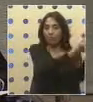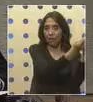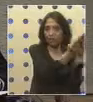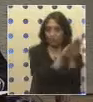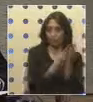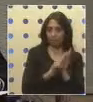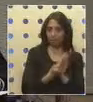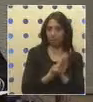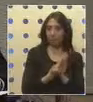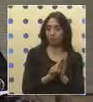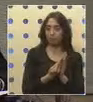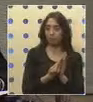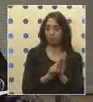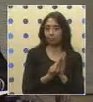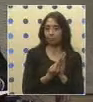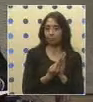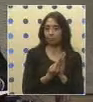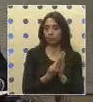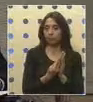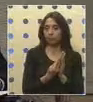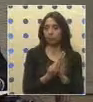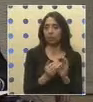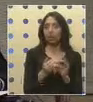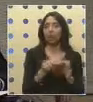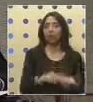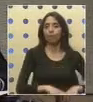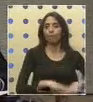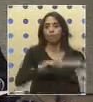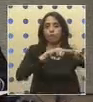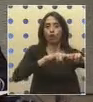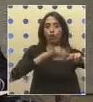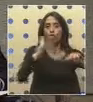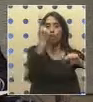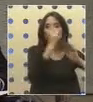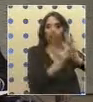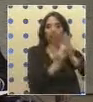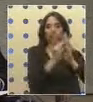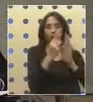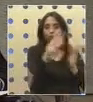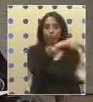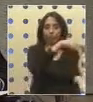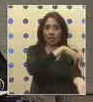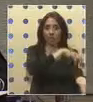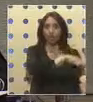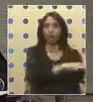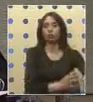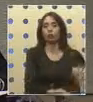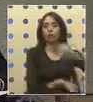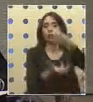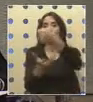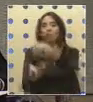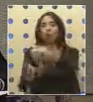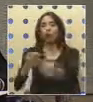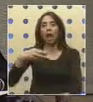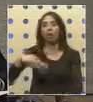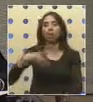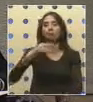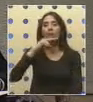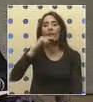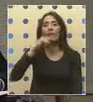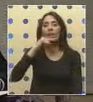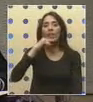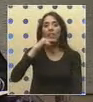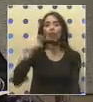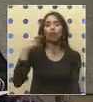sobre la operación mediante la cual se otorgó fondos del Fondo Nacional de Desarrollo Regional a la ilustre Municipalidad de San Fernando para